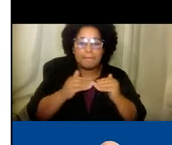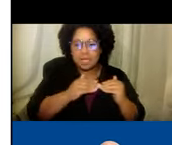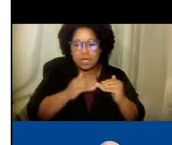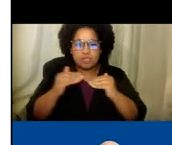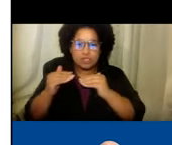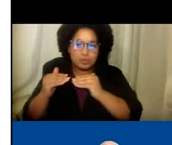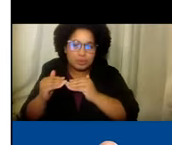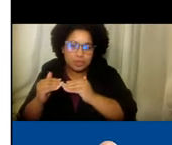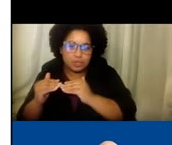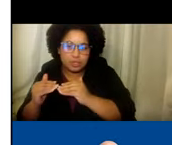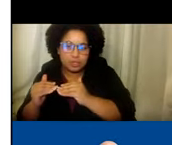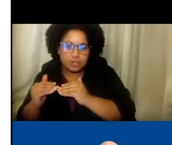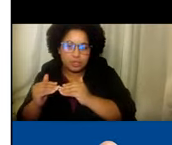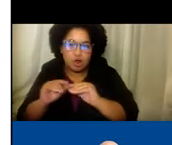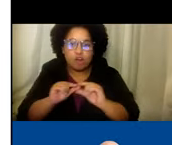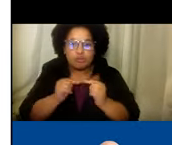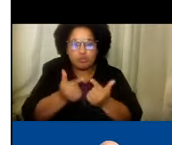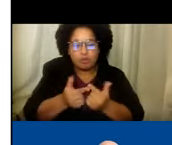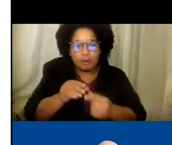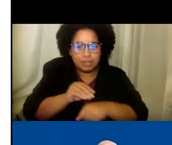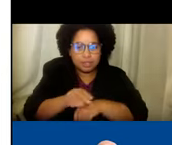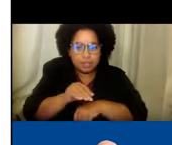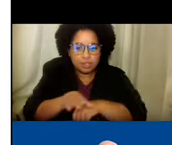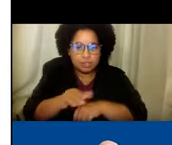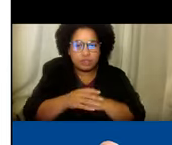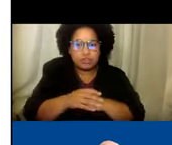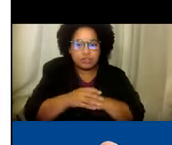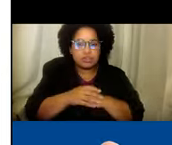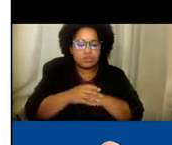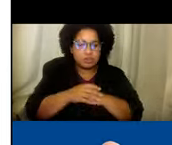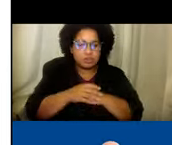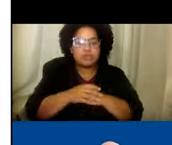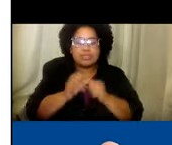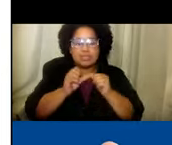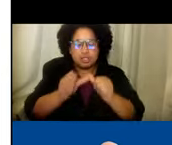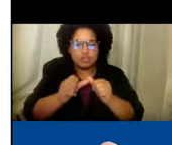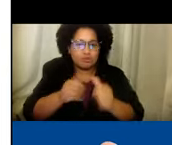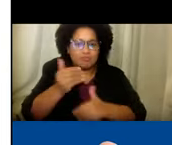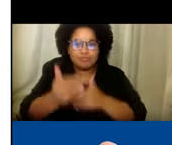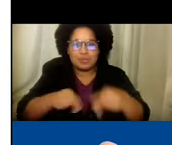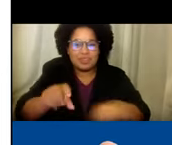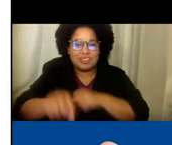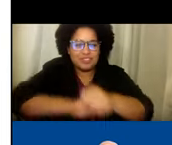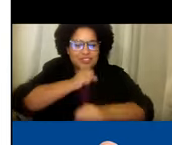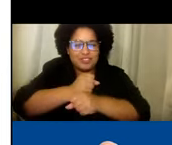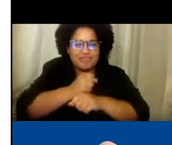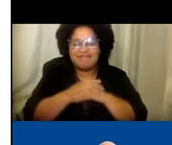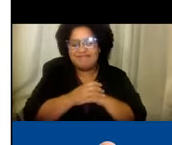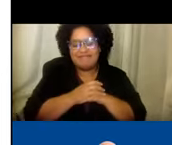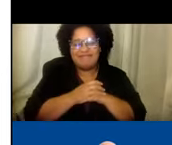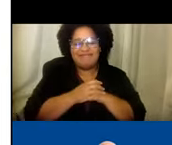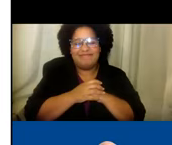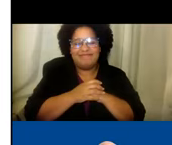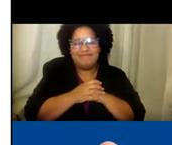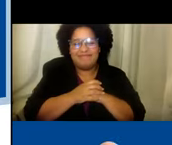Sea. Para la consulta. En privado. O. En grupo. Para poder recibir. Esos servicios. Alternativos. Para el